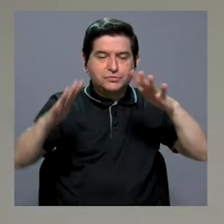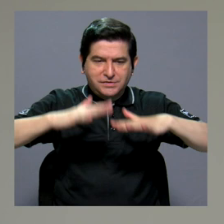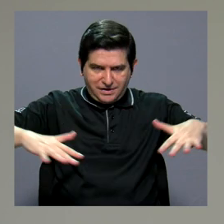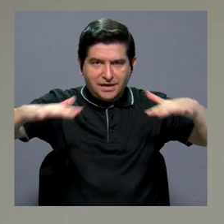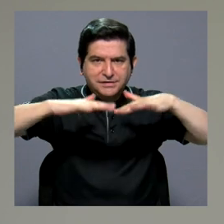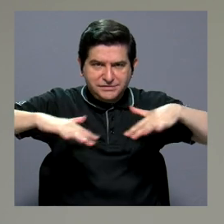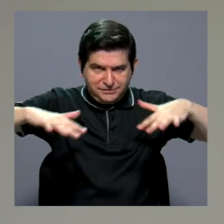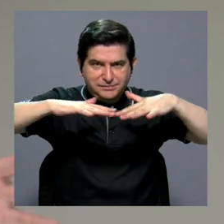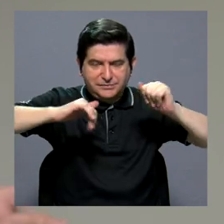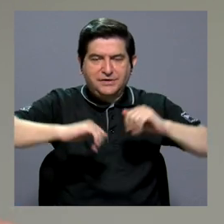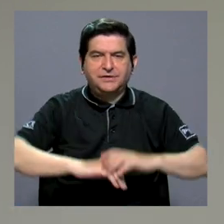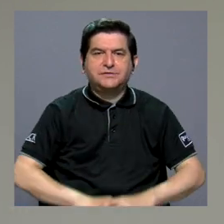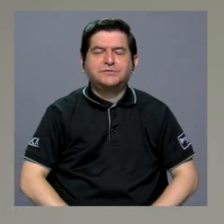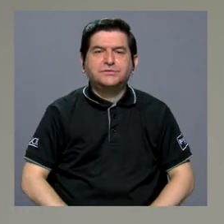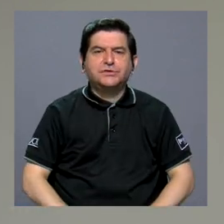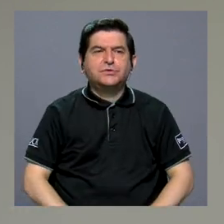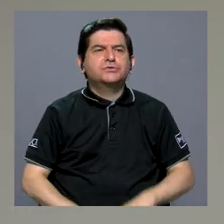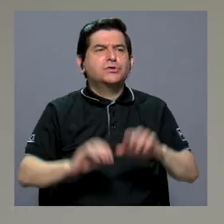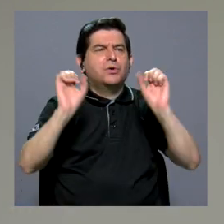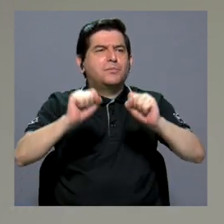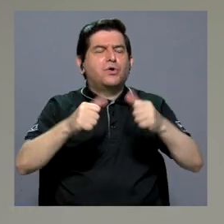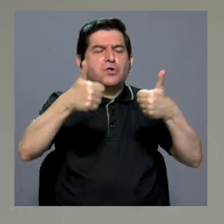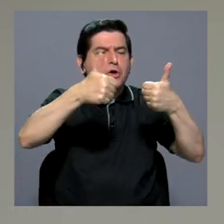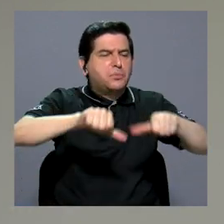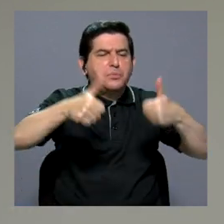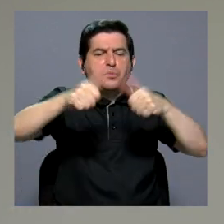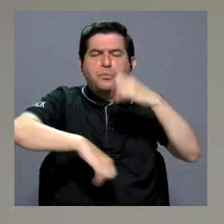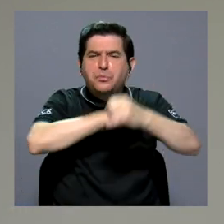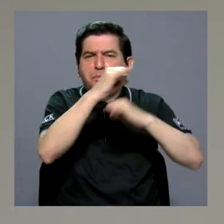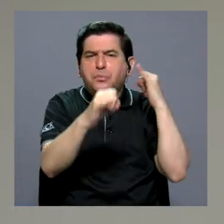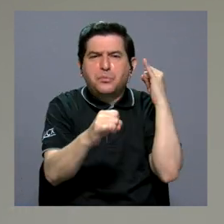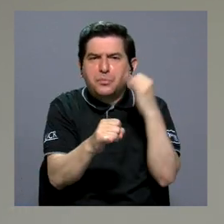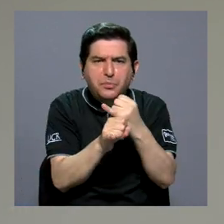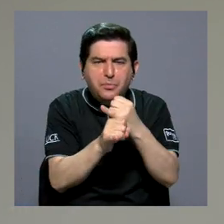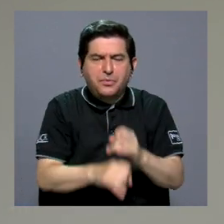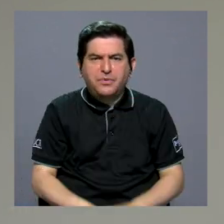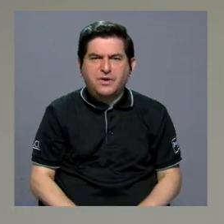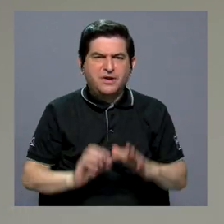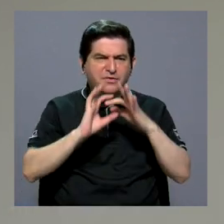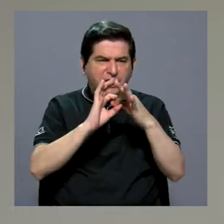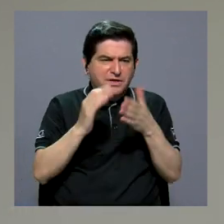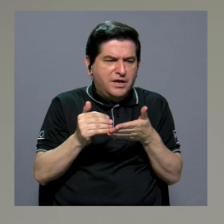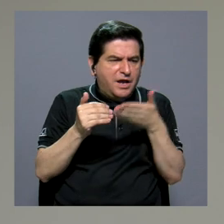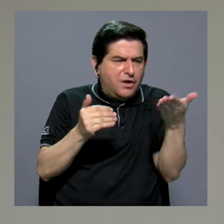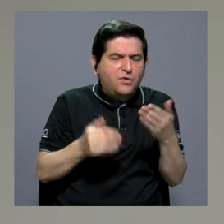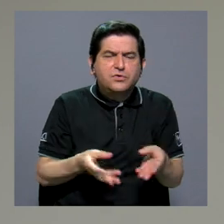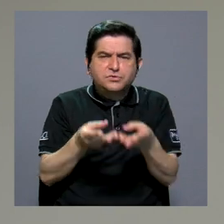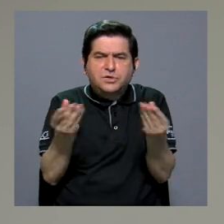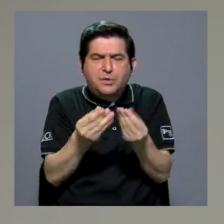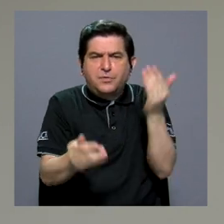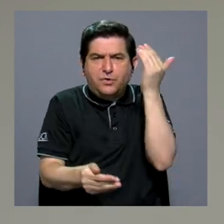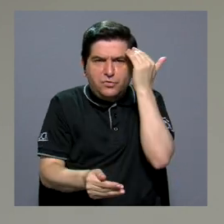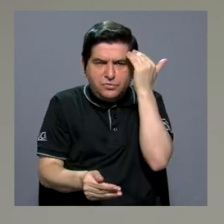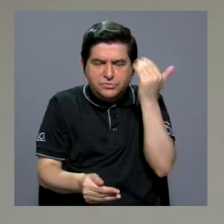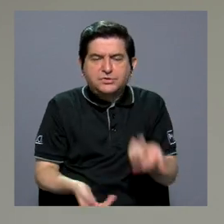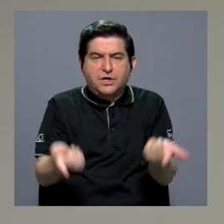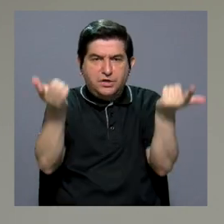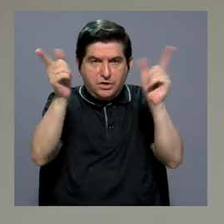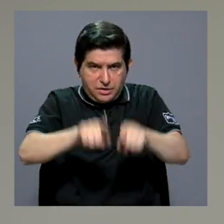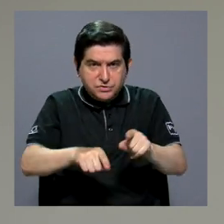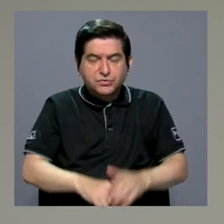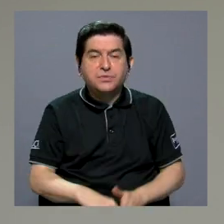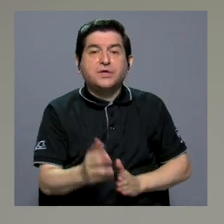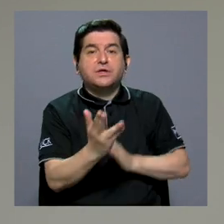además crear espacios para tener consensos a nivel internacional sobre los elementos de generación de